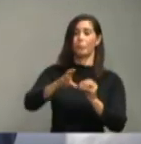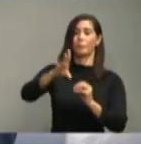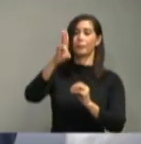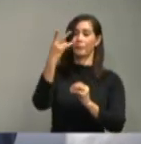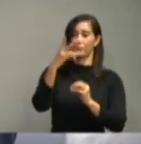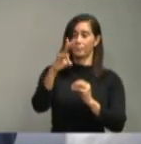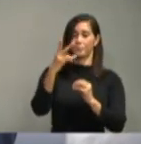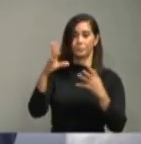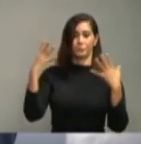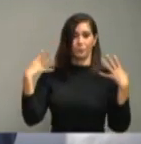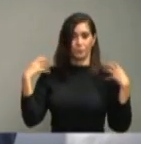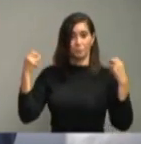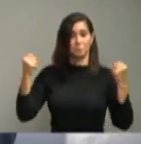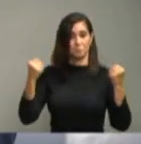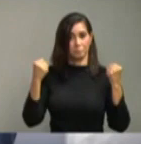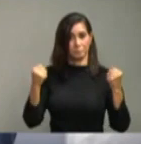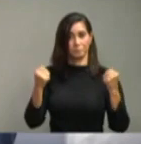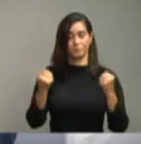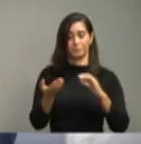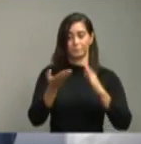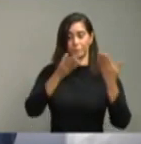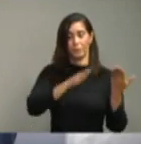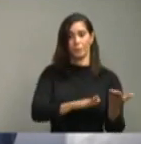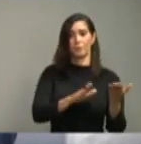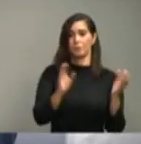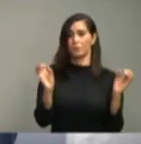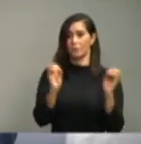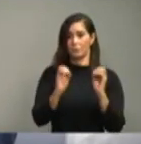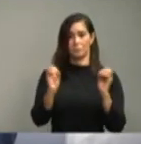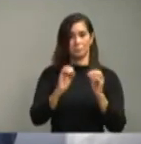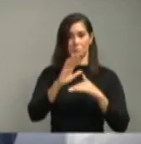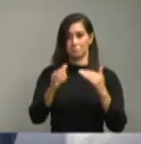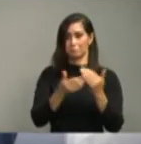recuperados, cero fallecimiento nuevo.